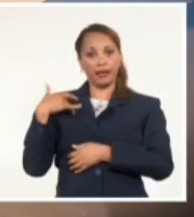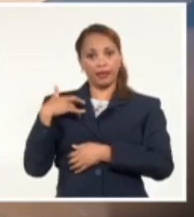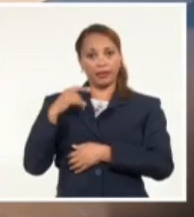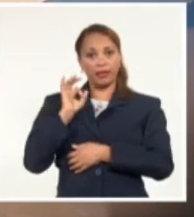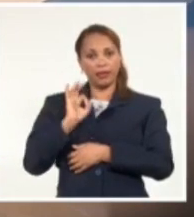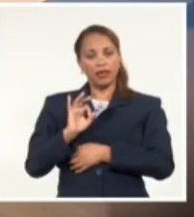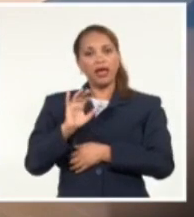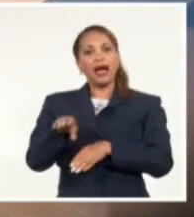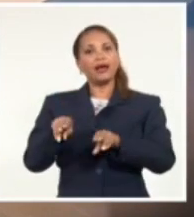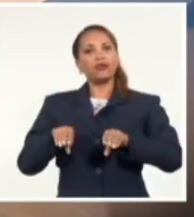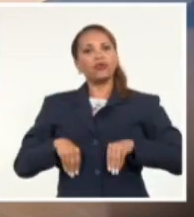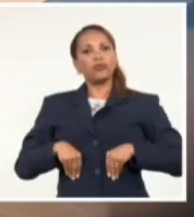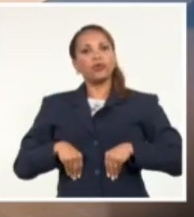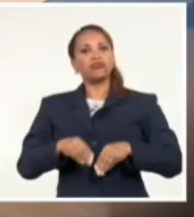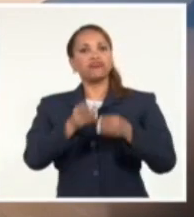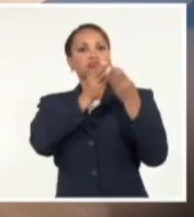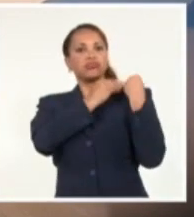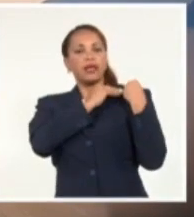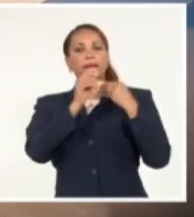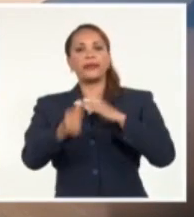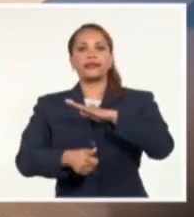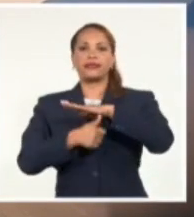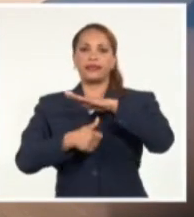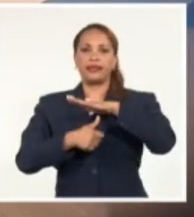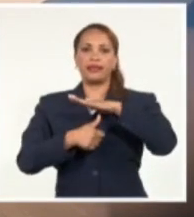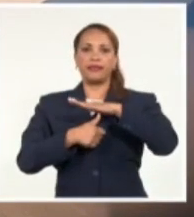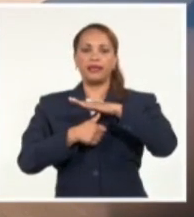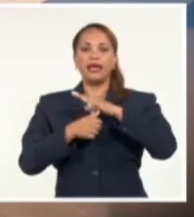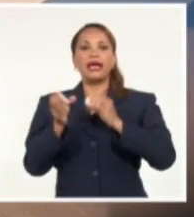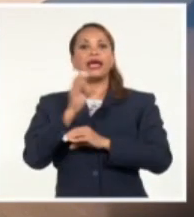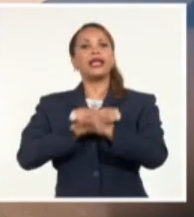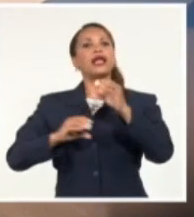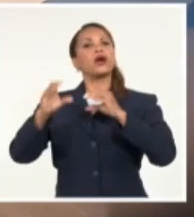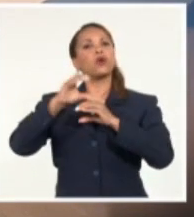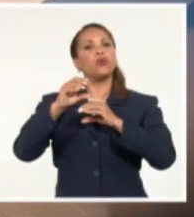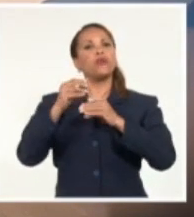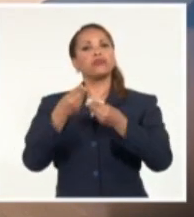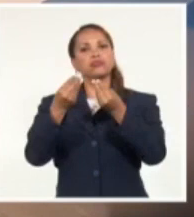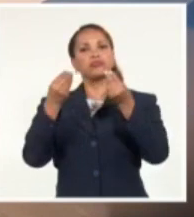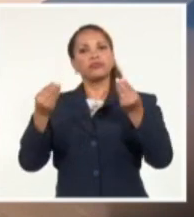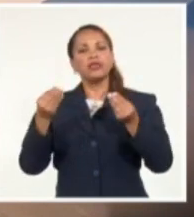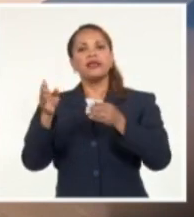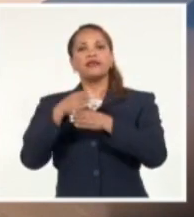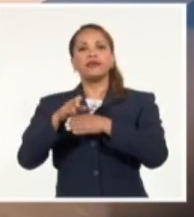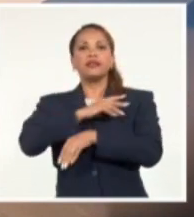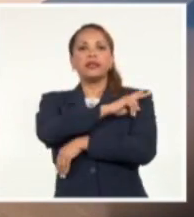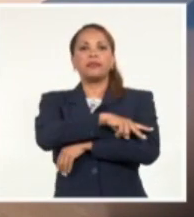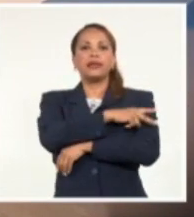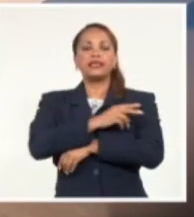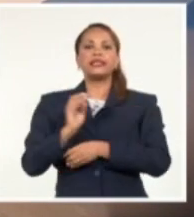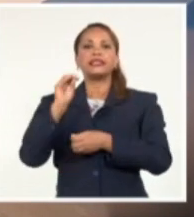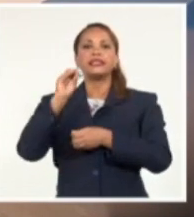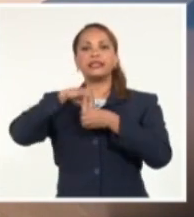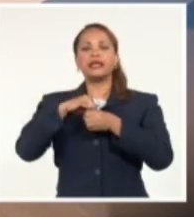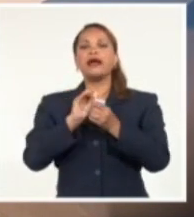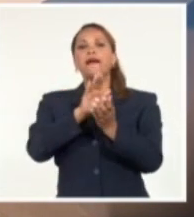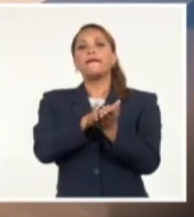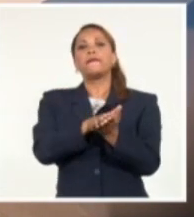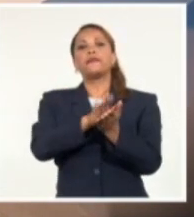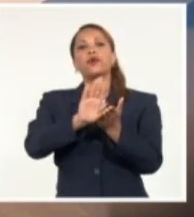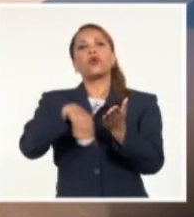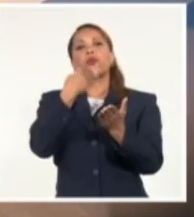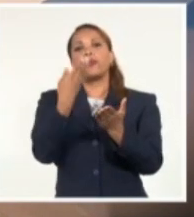asumió su presidencia pro-témpore. En la cumbre, la instancia regional entregará a las naciones que la integran su propuesta de estrategias para una